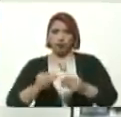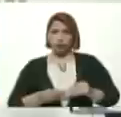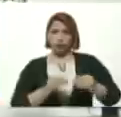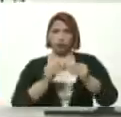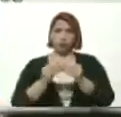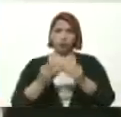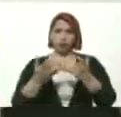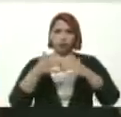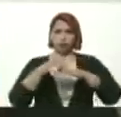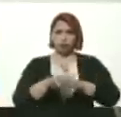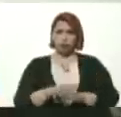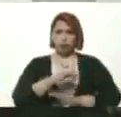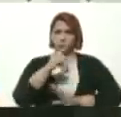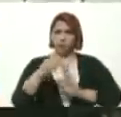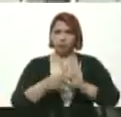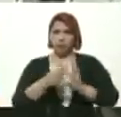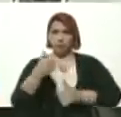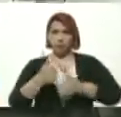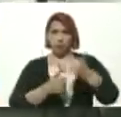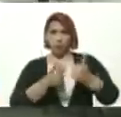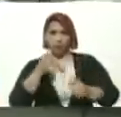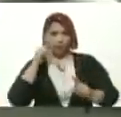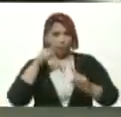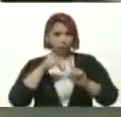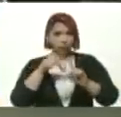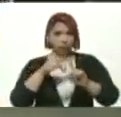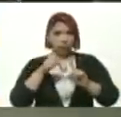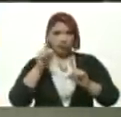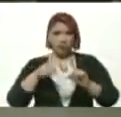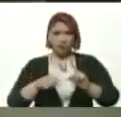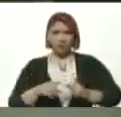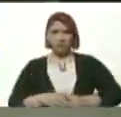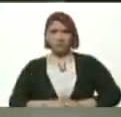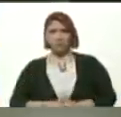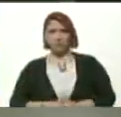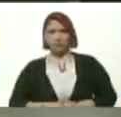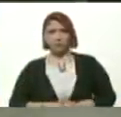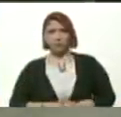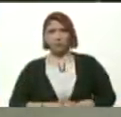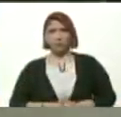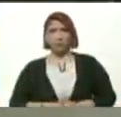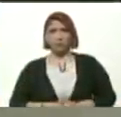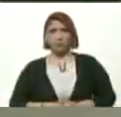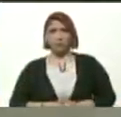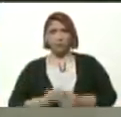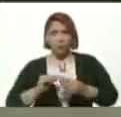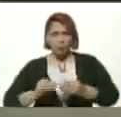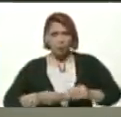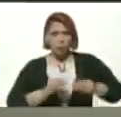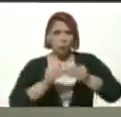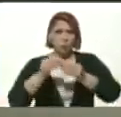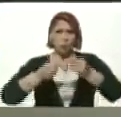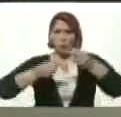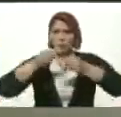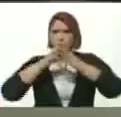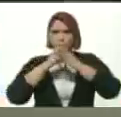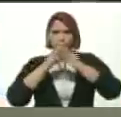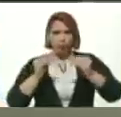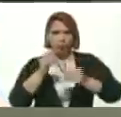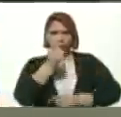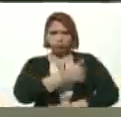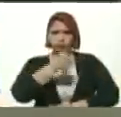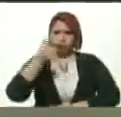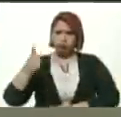Integral El cual Conlleva En sí La Reestructuración De todos Los